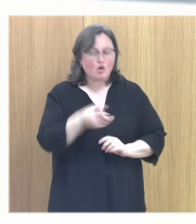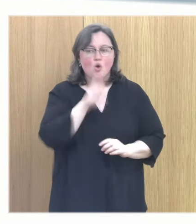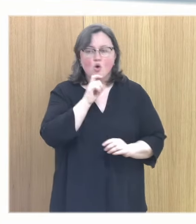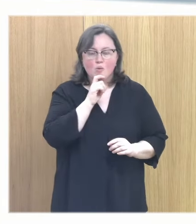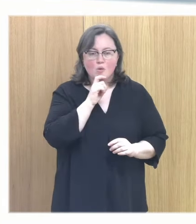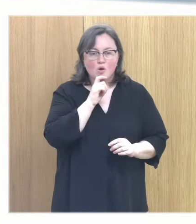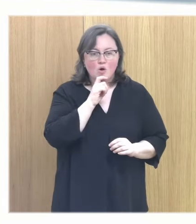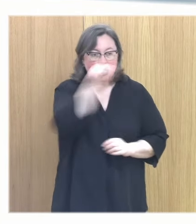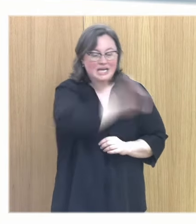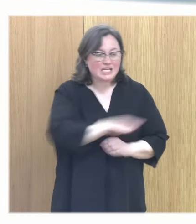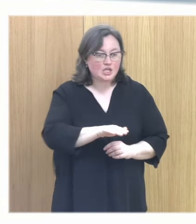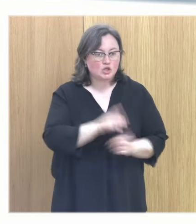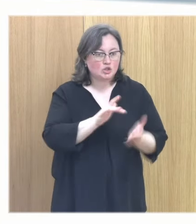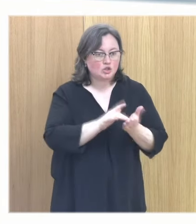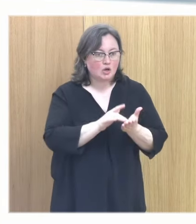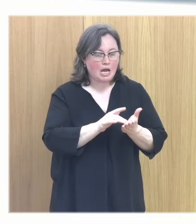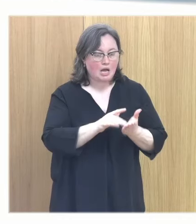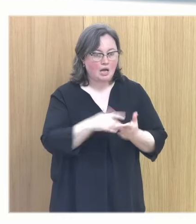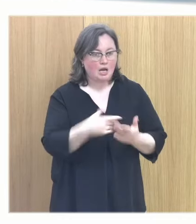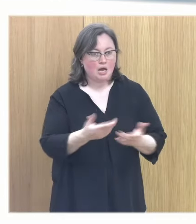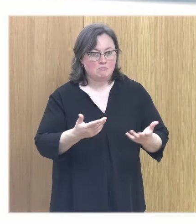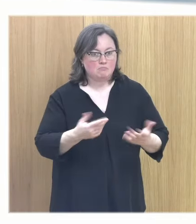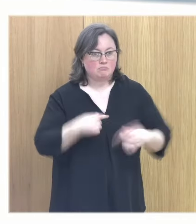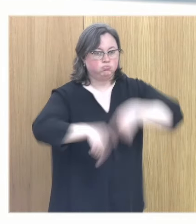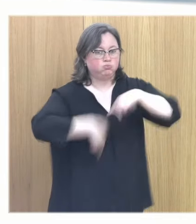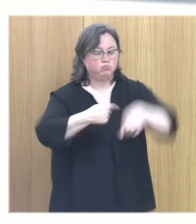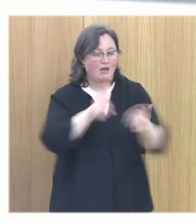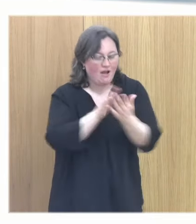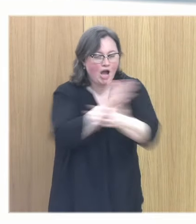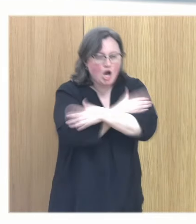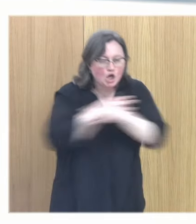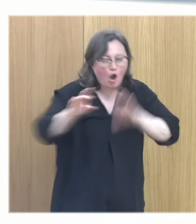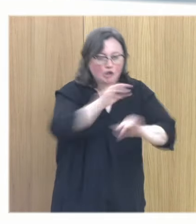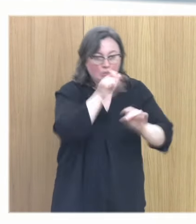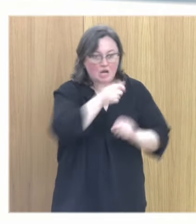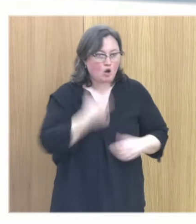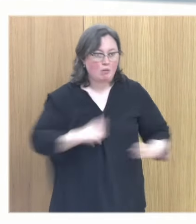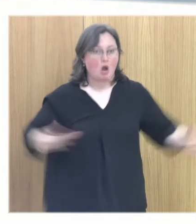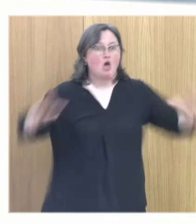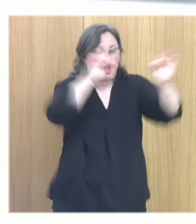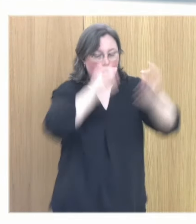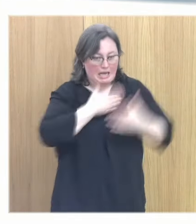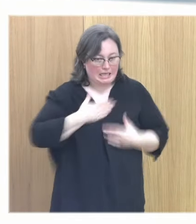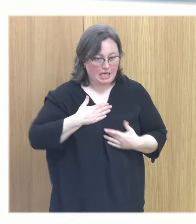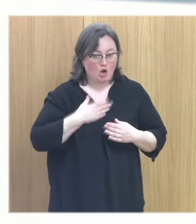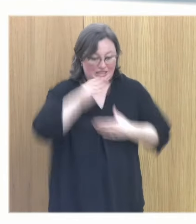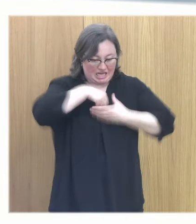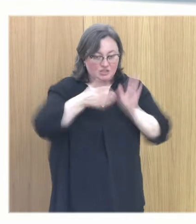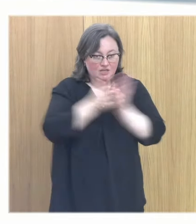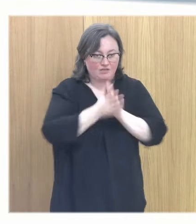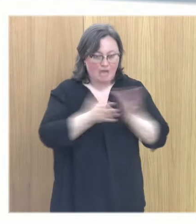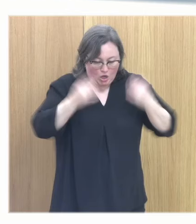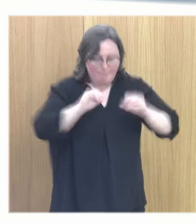los niños que se lanzan a tener contacto físico con gente a que no conocen y la internalización serían los que no